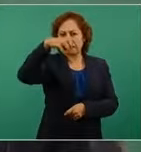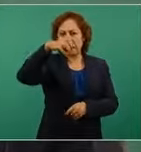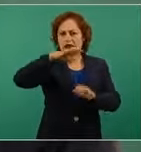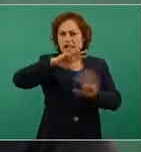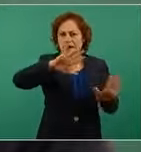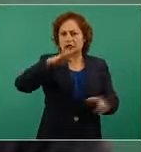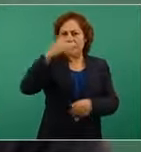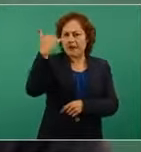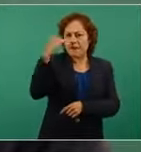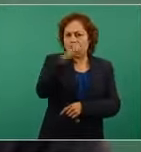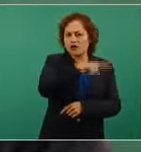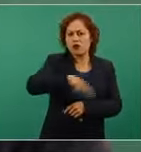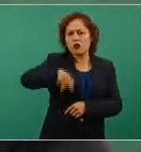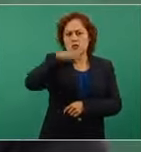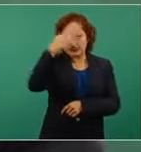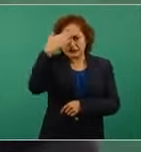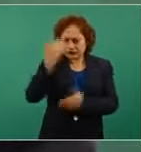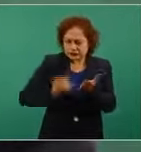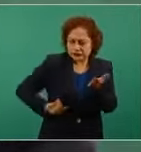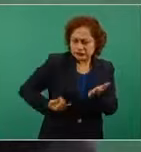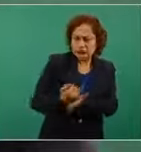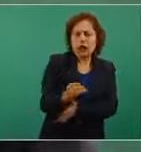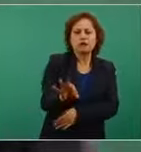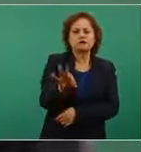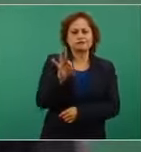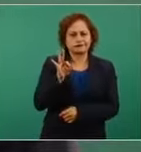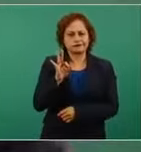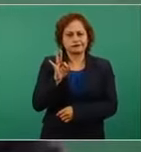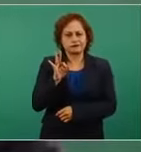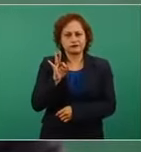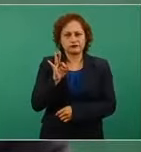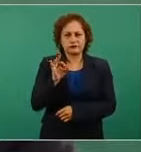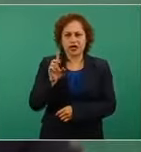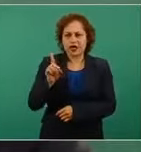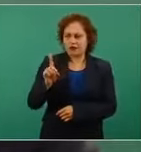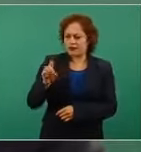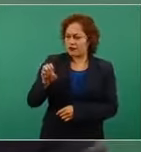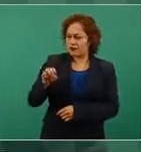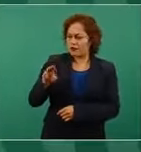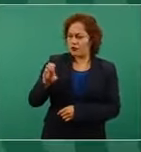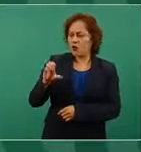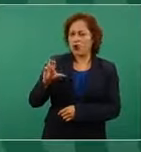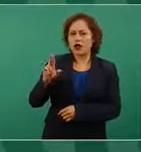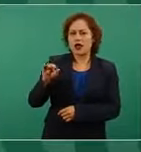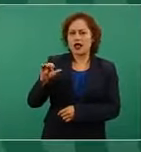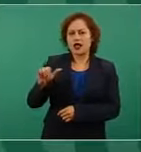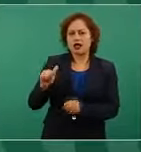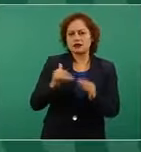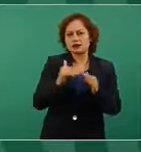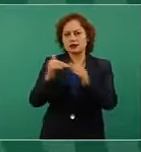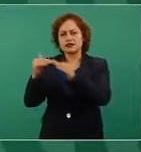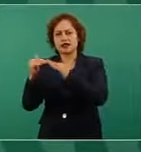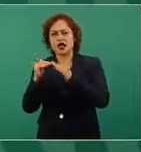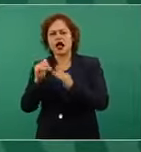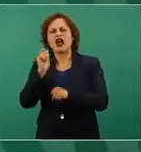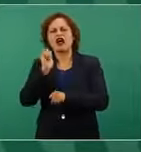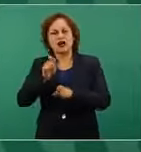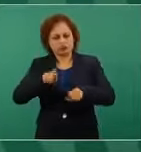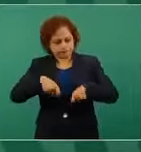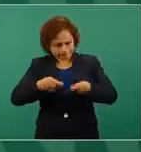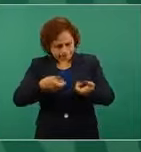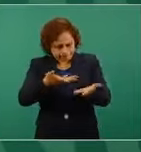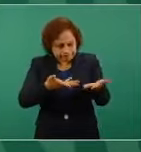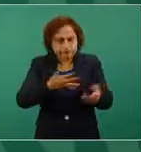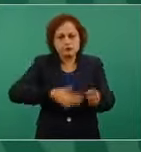Y la democracia es el poder del pueblo y en la democracia el pueblo es el que manda, es el que